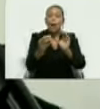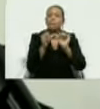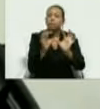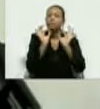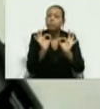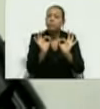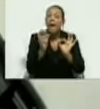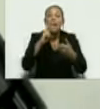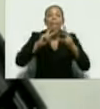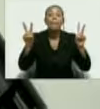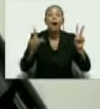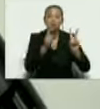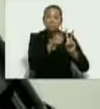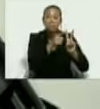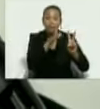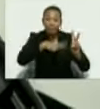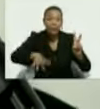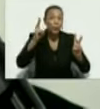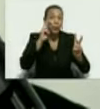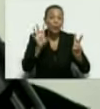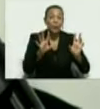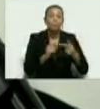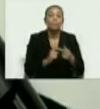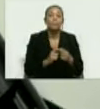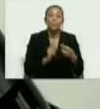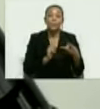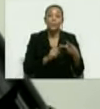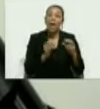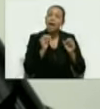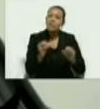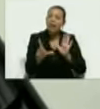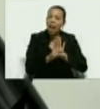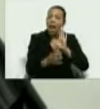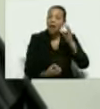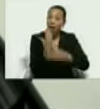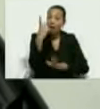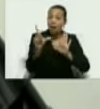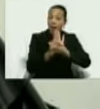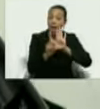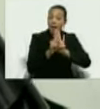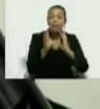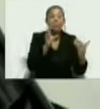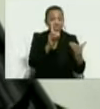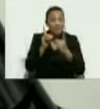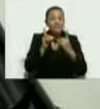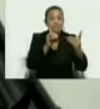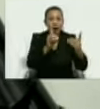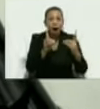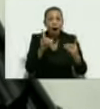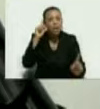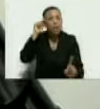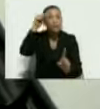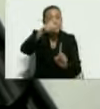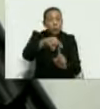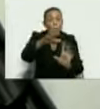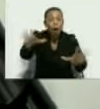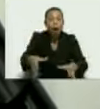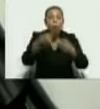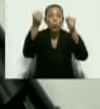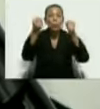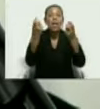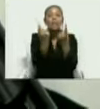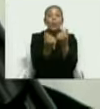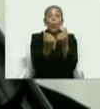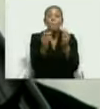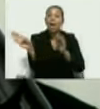la paz para nuestro pueblo hacer leyes, dar debates en función de la recuperación de la